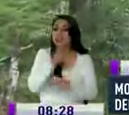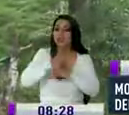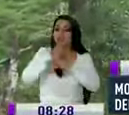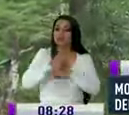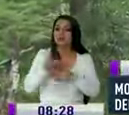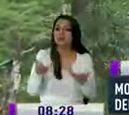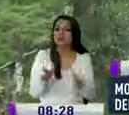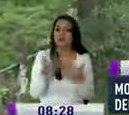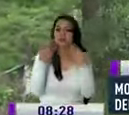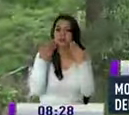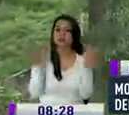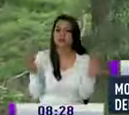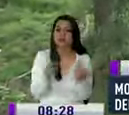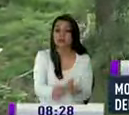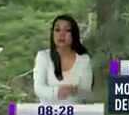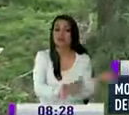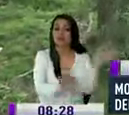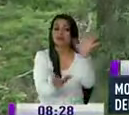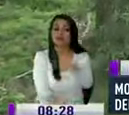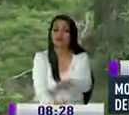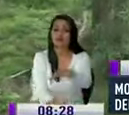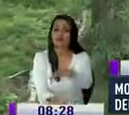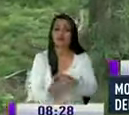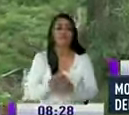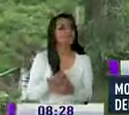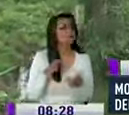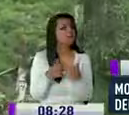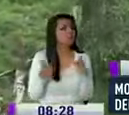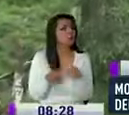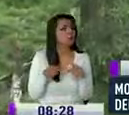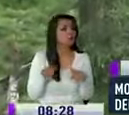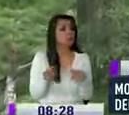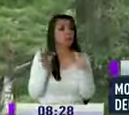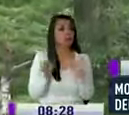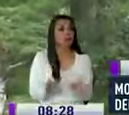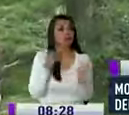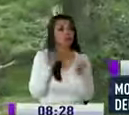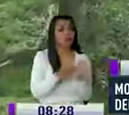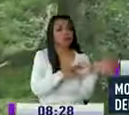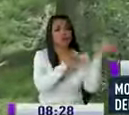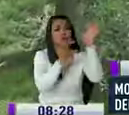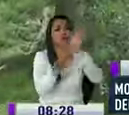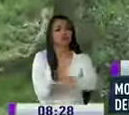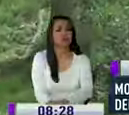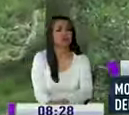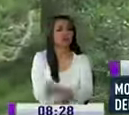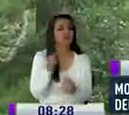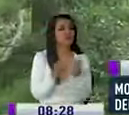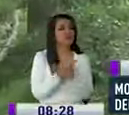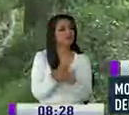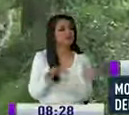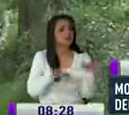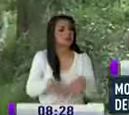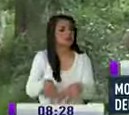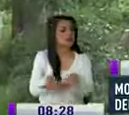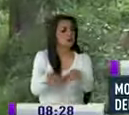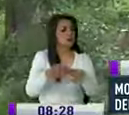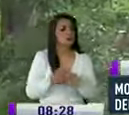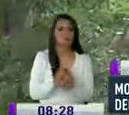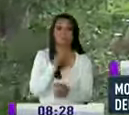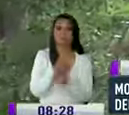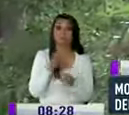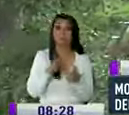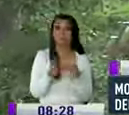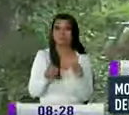absolutamente nada entonces qué tipo de problemas tienen en el momento en que esta tierra está aquí desde el fin de semana ya el problema